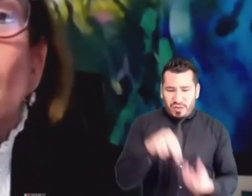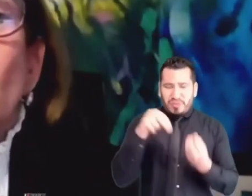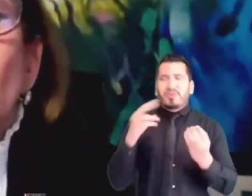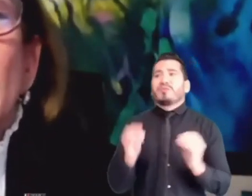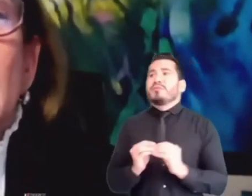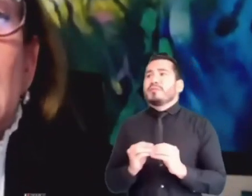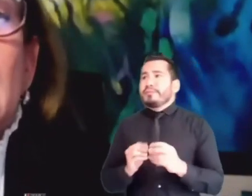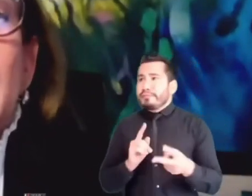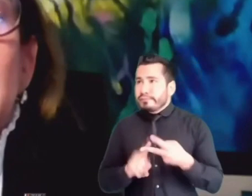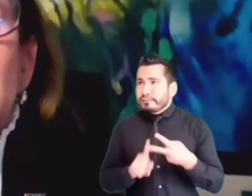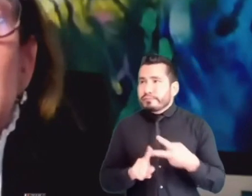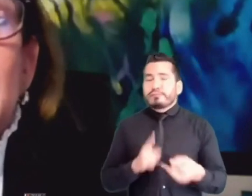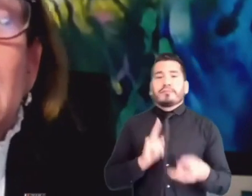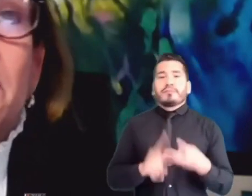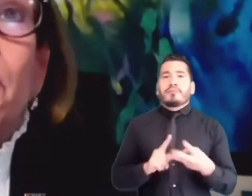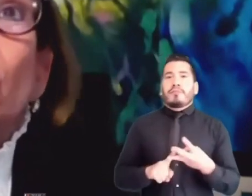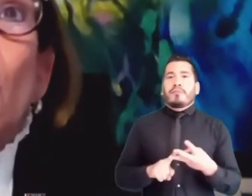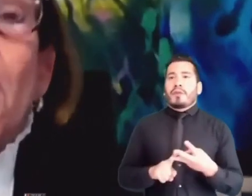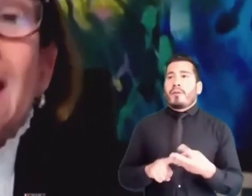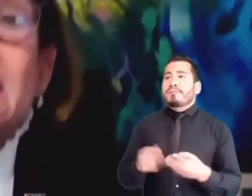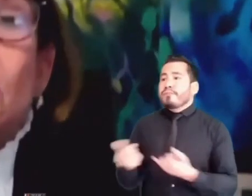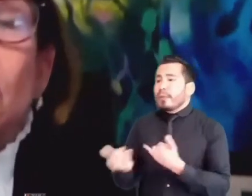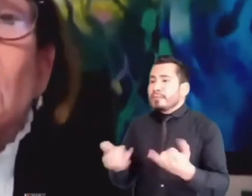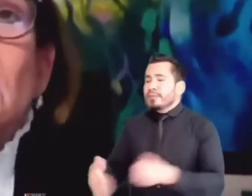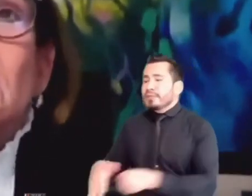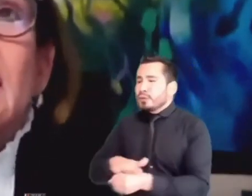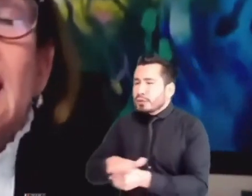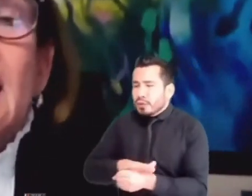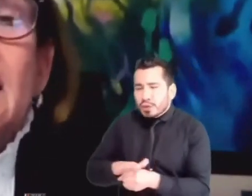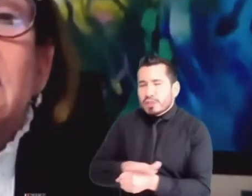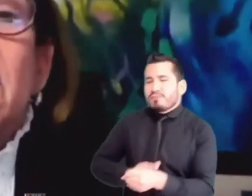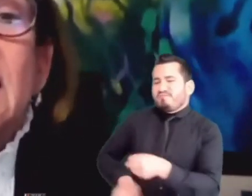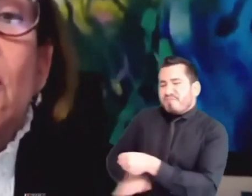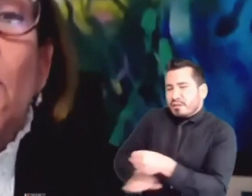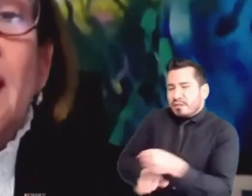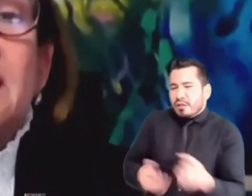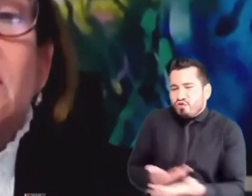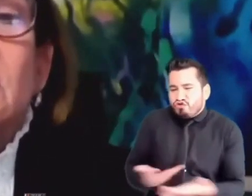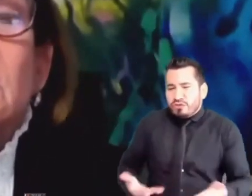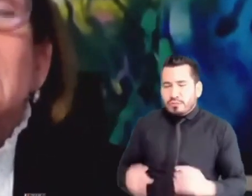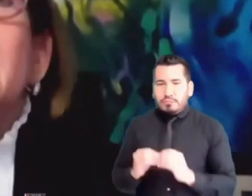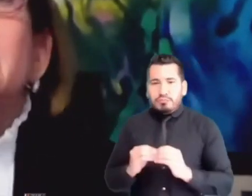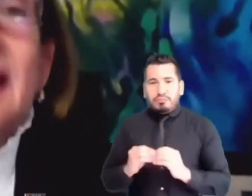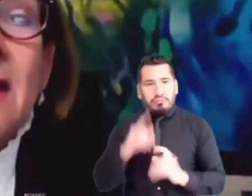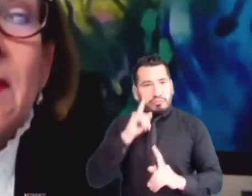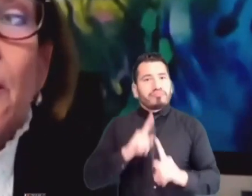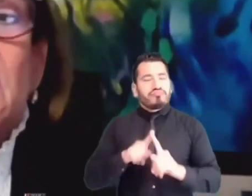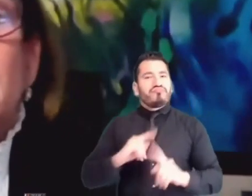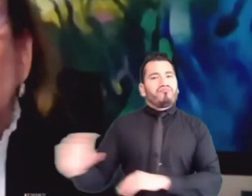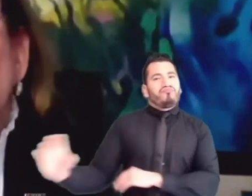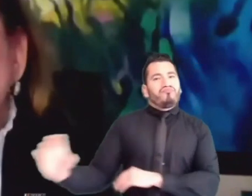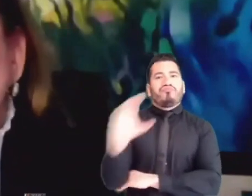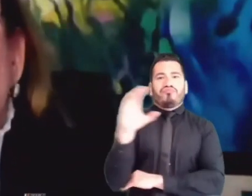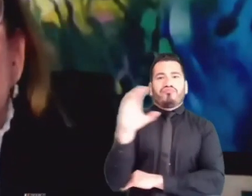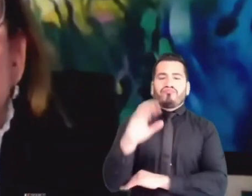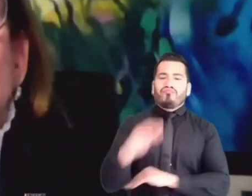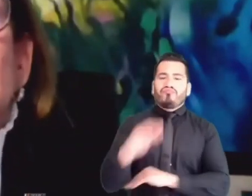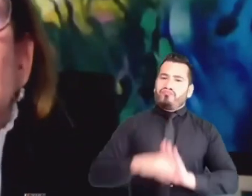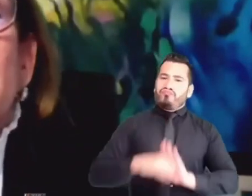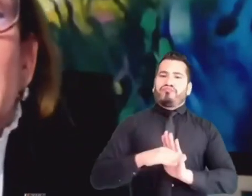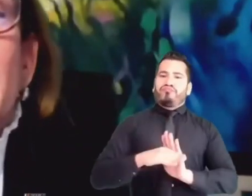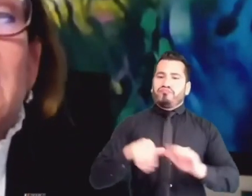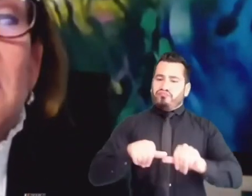Son puntos básicos de la estabilidad de un país que se agravan por las divisiones sociales